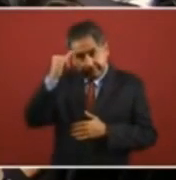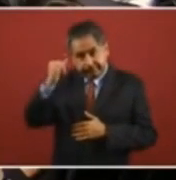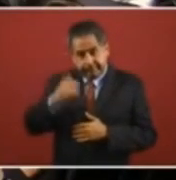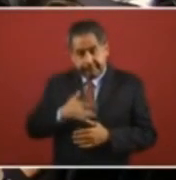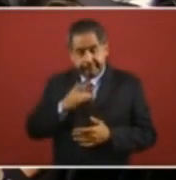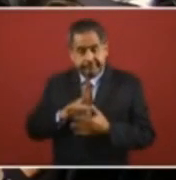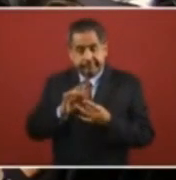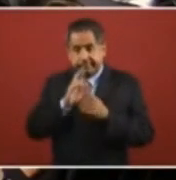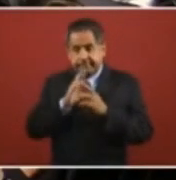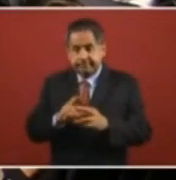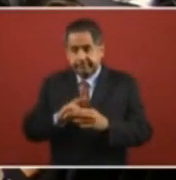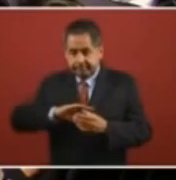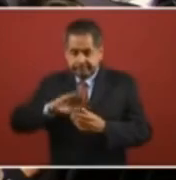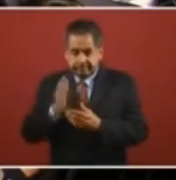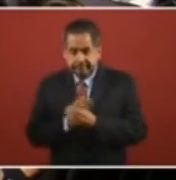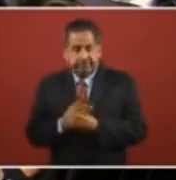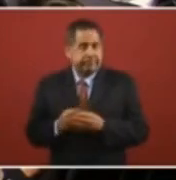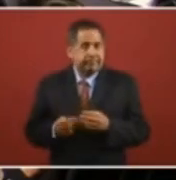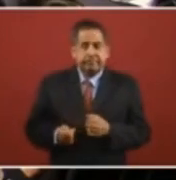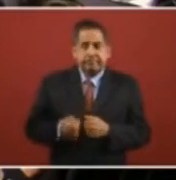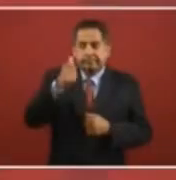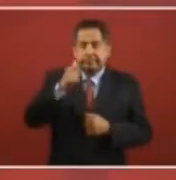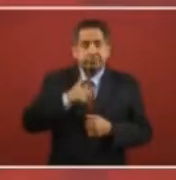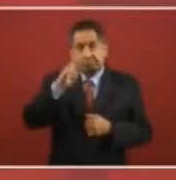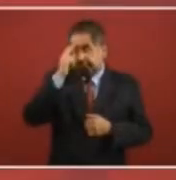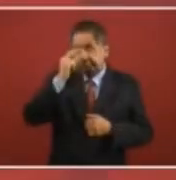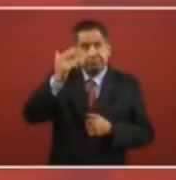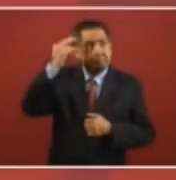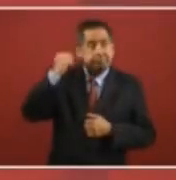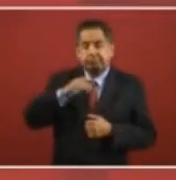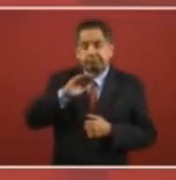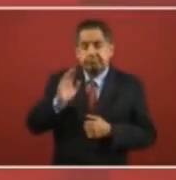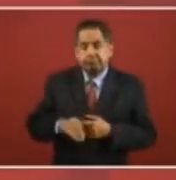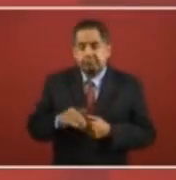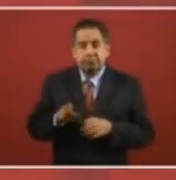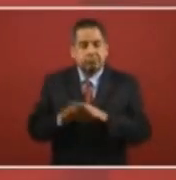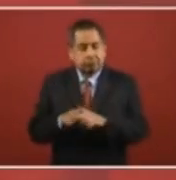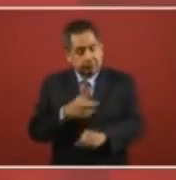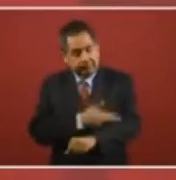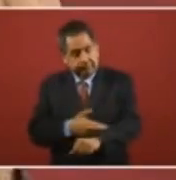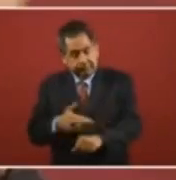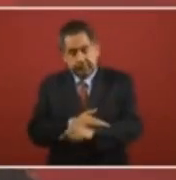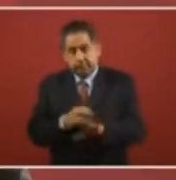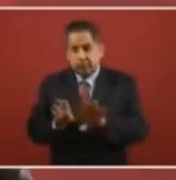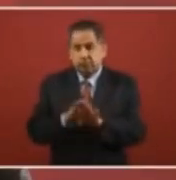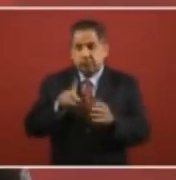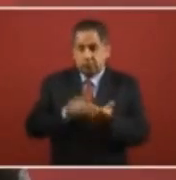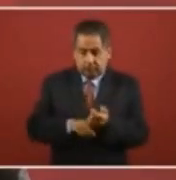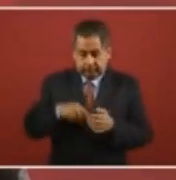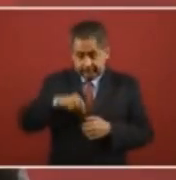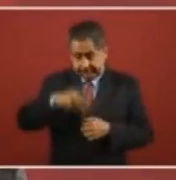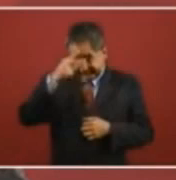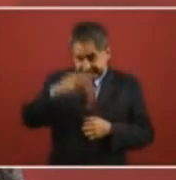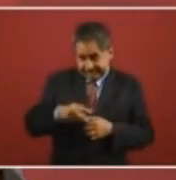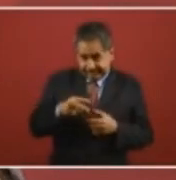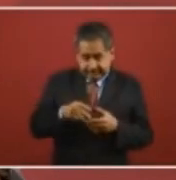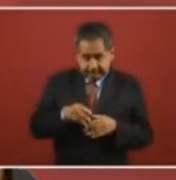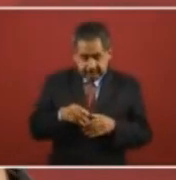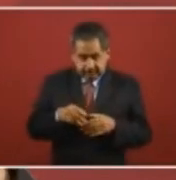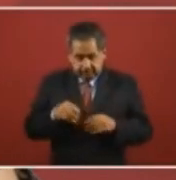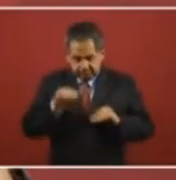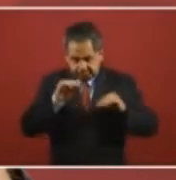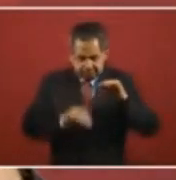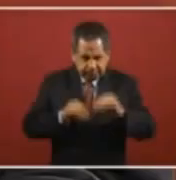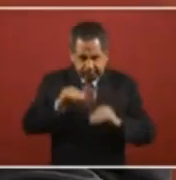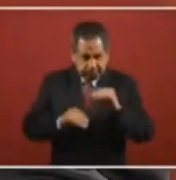está en este momento ya integrando eso. O va a ser el primer caso que yo recuerde de un proceso en México respecto a un